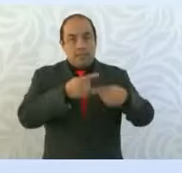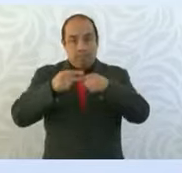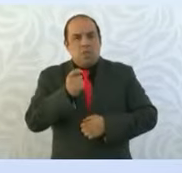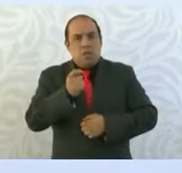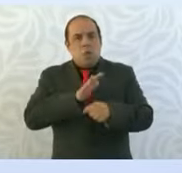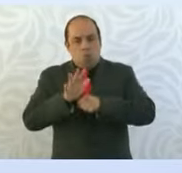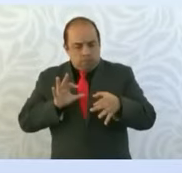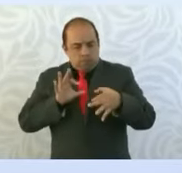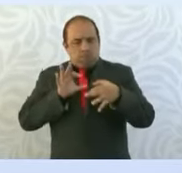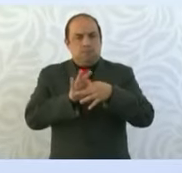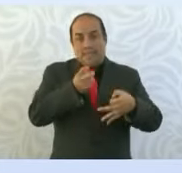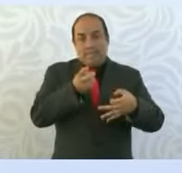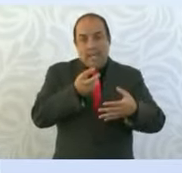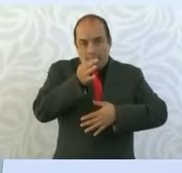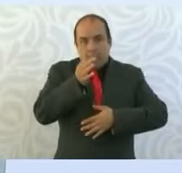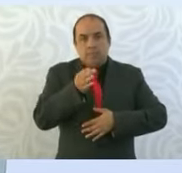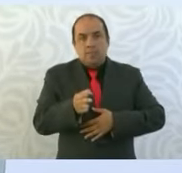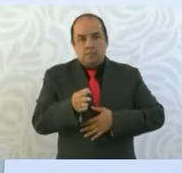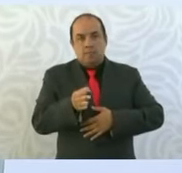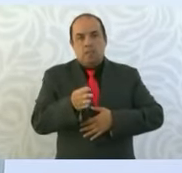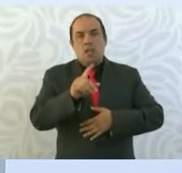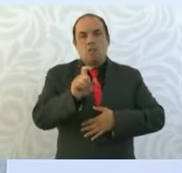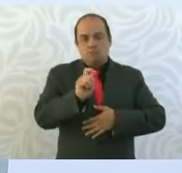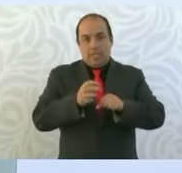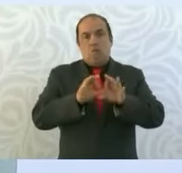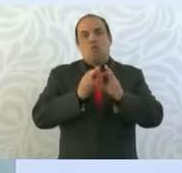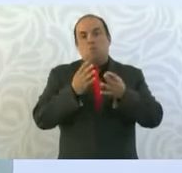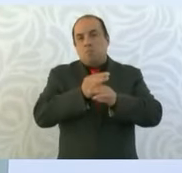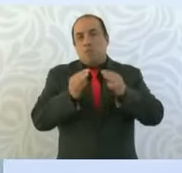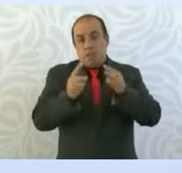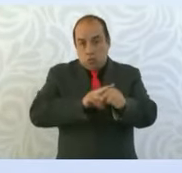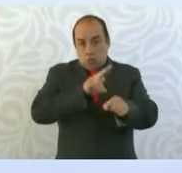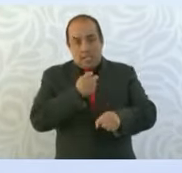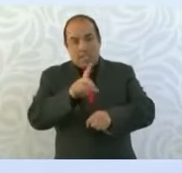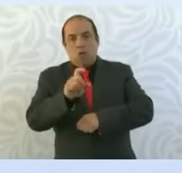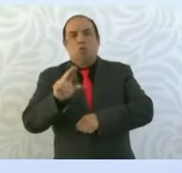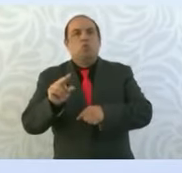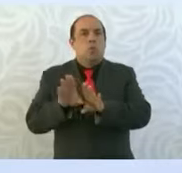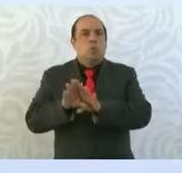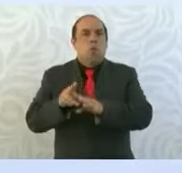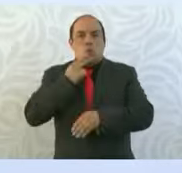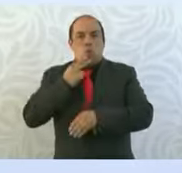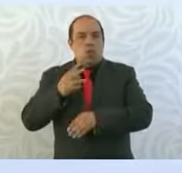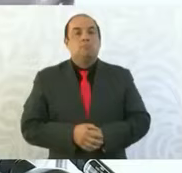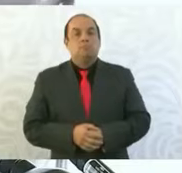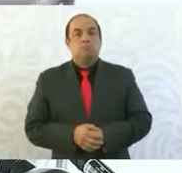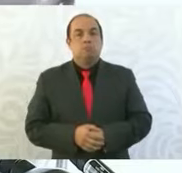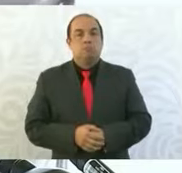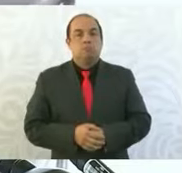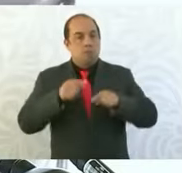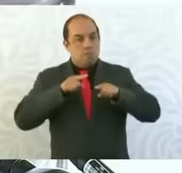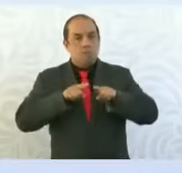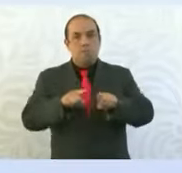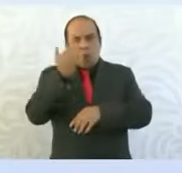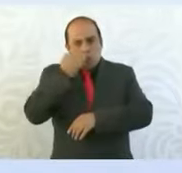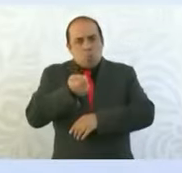El primero, el reconocimiento del agua como un bien nacional. El agua no como una mercancía, sino como un derecho. Se conoce